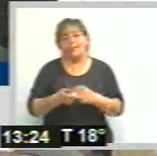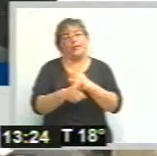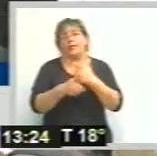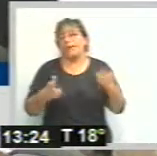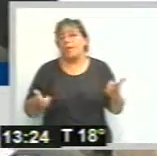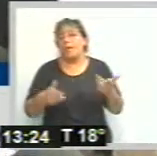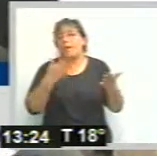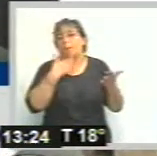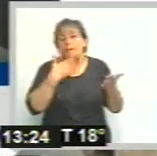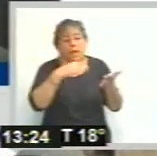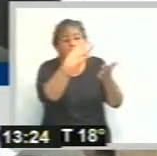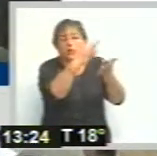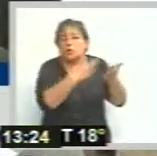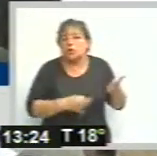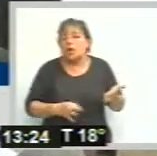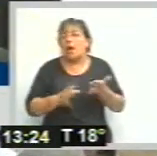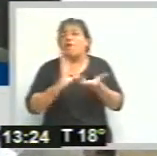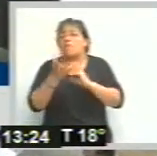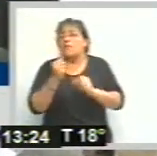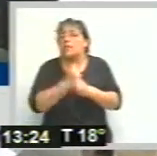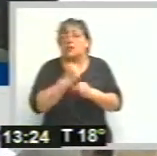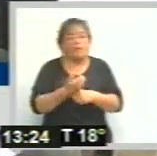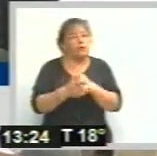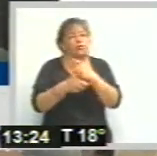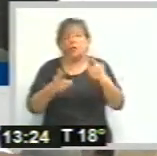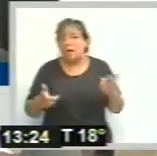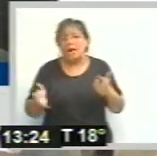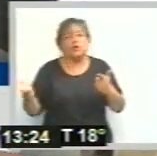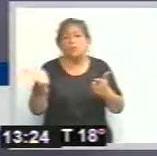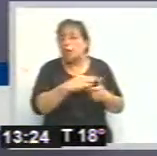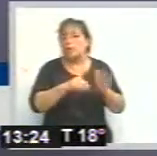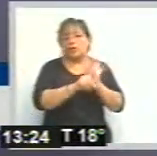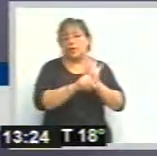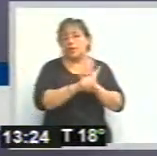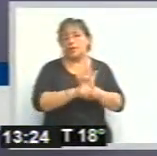ni siquiera los instructivos de trabajo y toda la letra chica de esta ley.